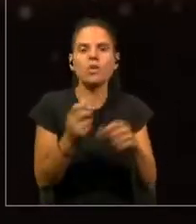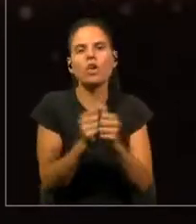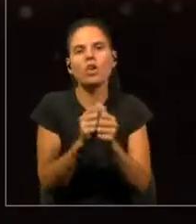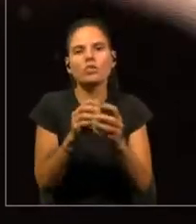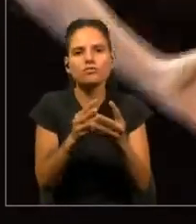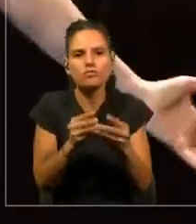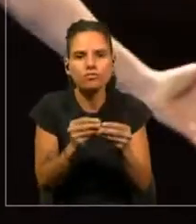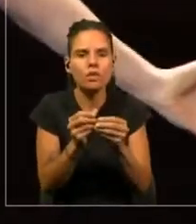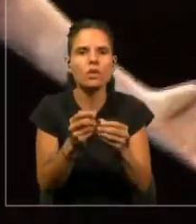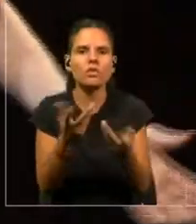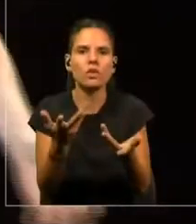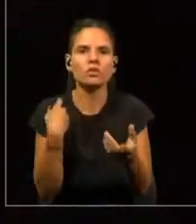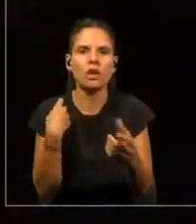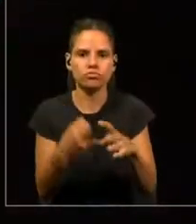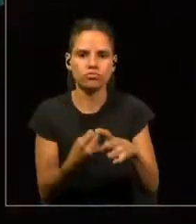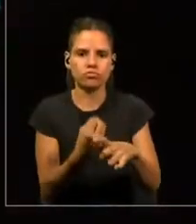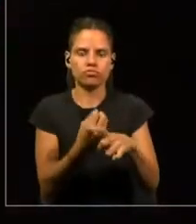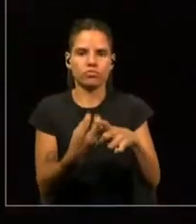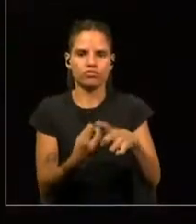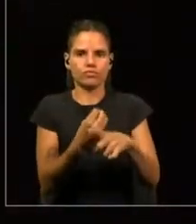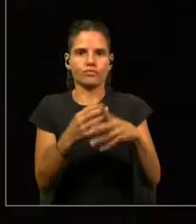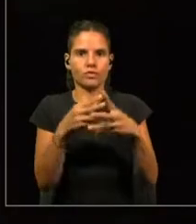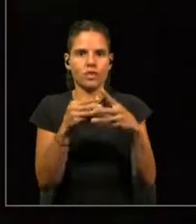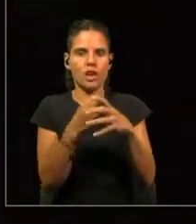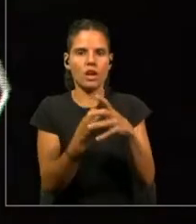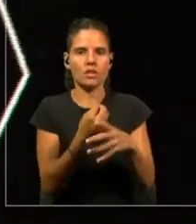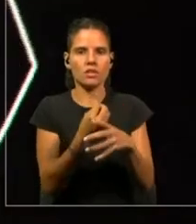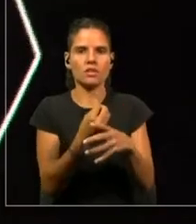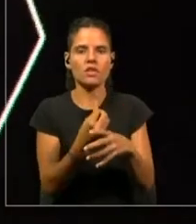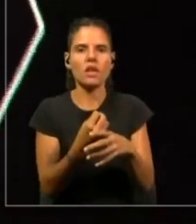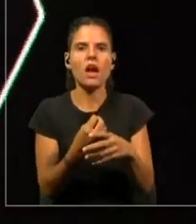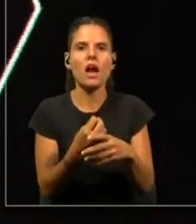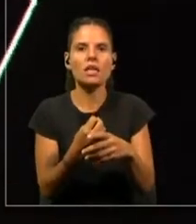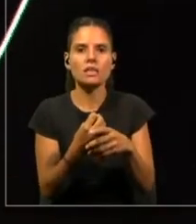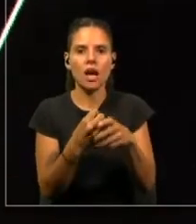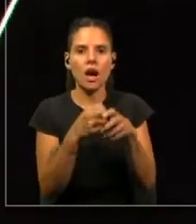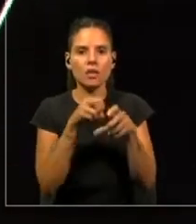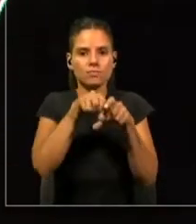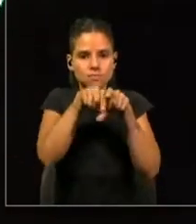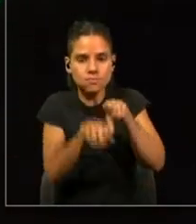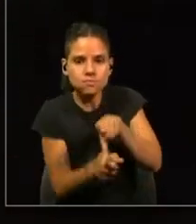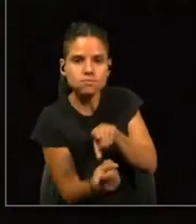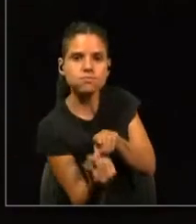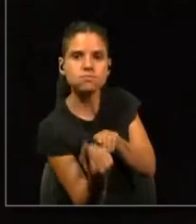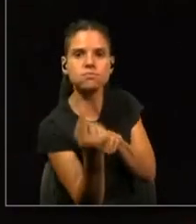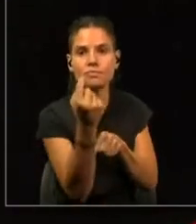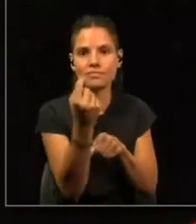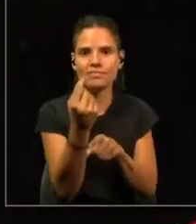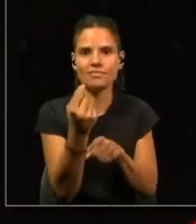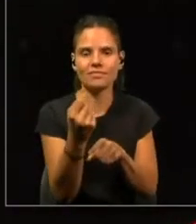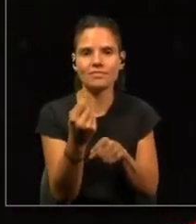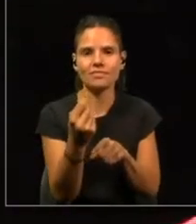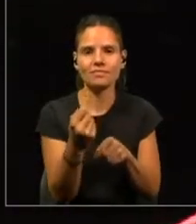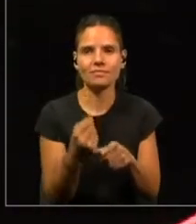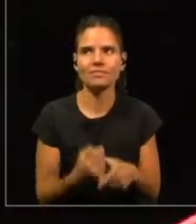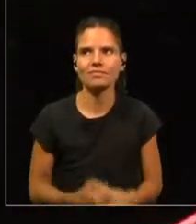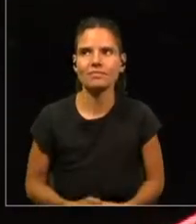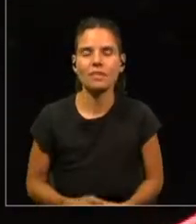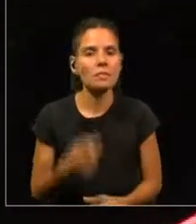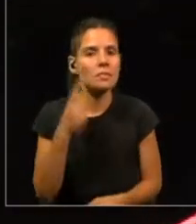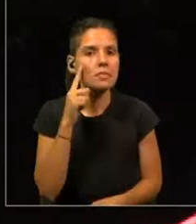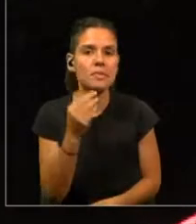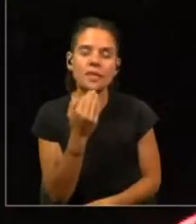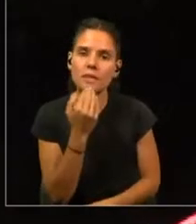Cuando estaban lubricados los sensores, entonces se abría estas colas de esta. Pero también